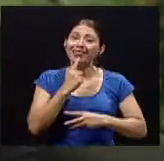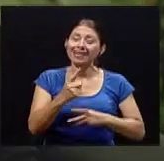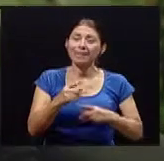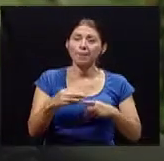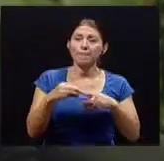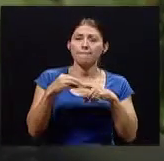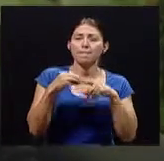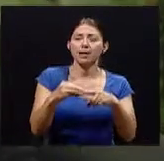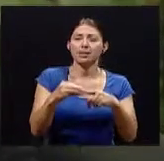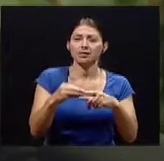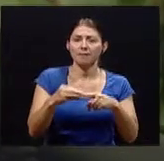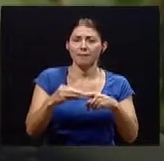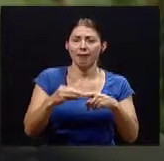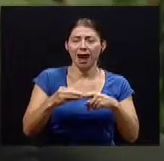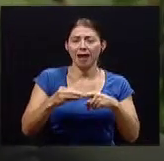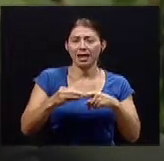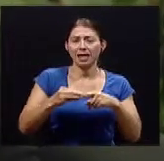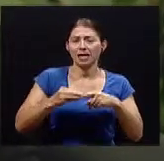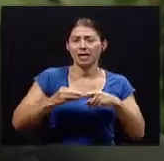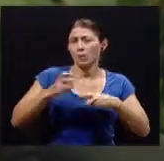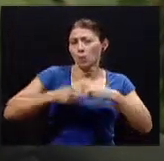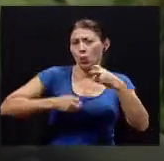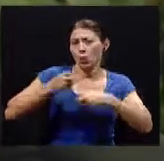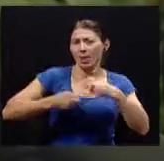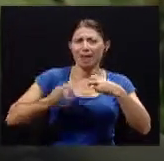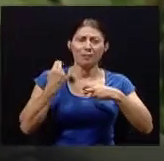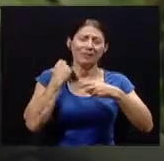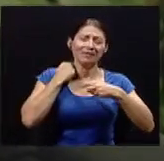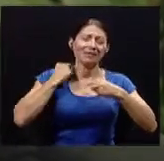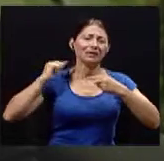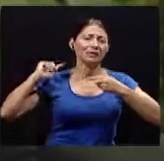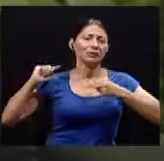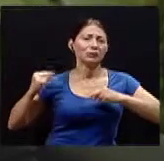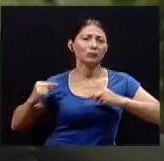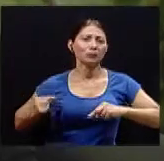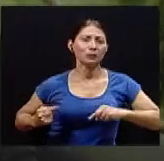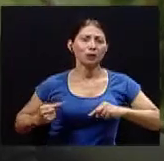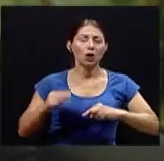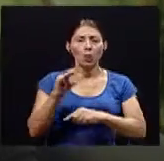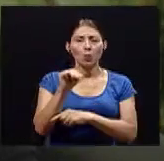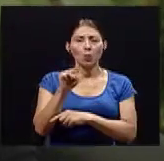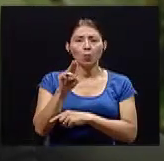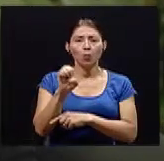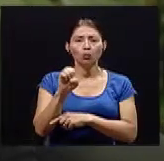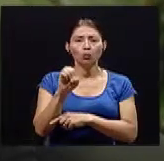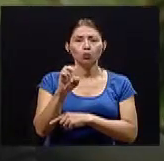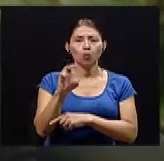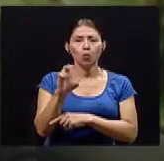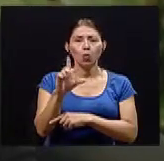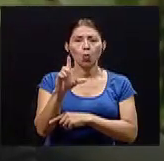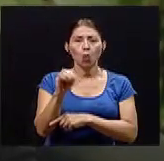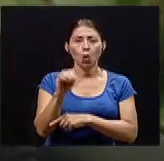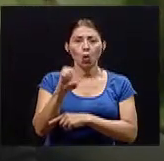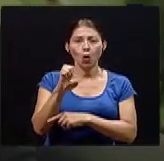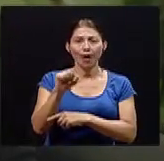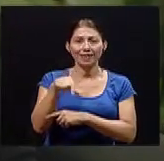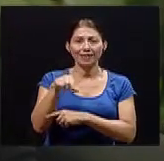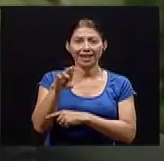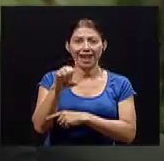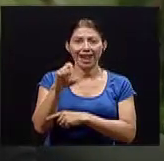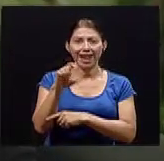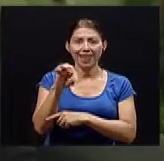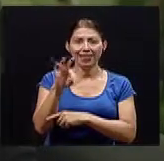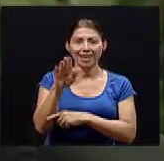huesos, los ligamentos y los tendones es las lesiones asociadas a problemas de espalda espalda quiere decir